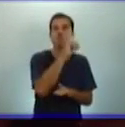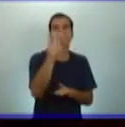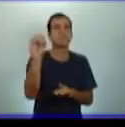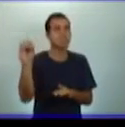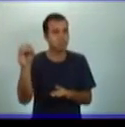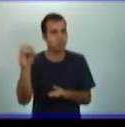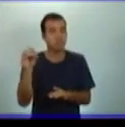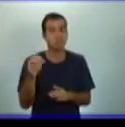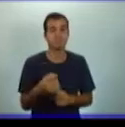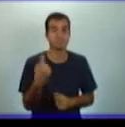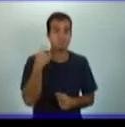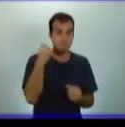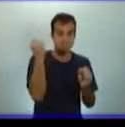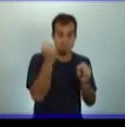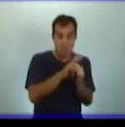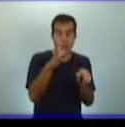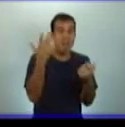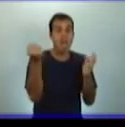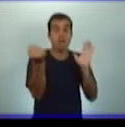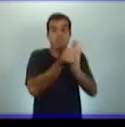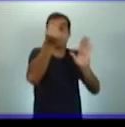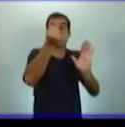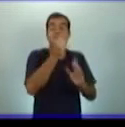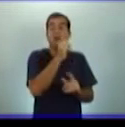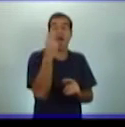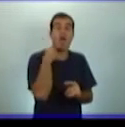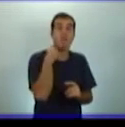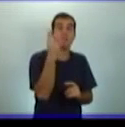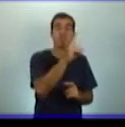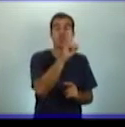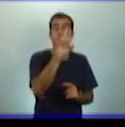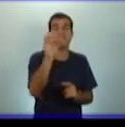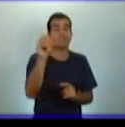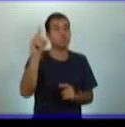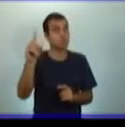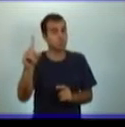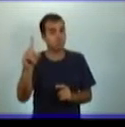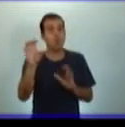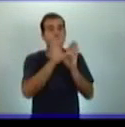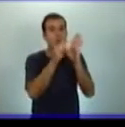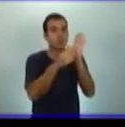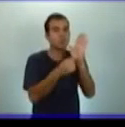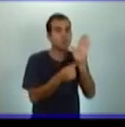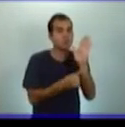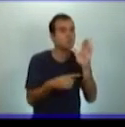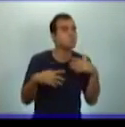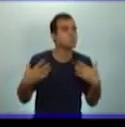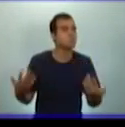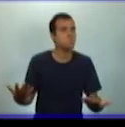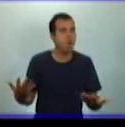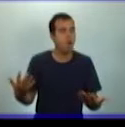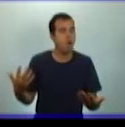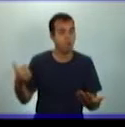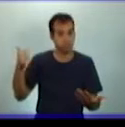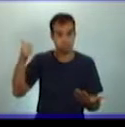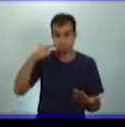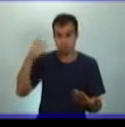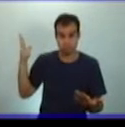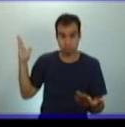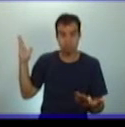1901. Esta constitución, me gustaría destacarte algo.